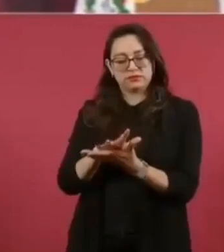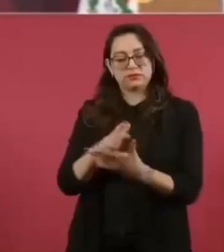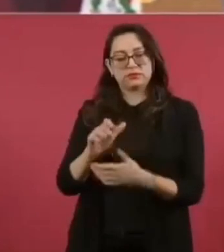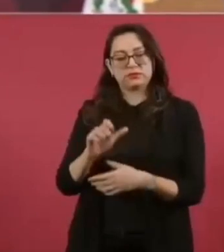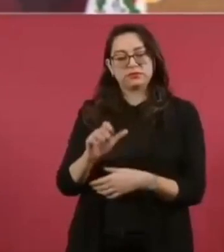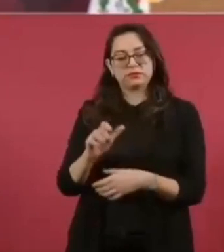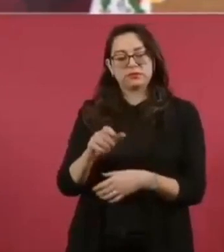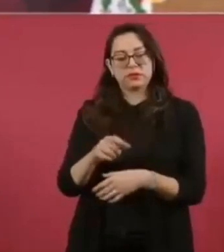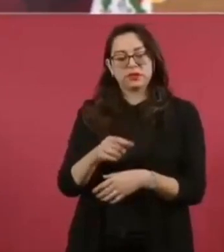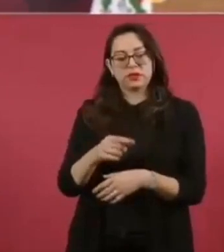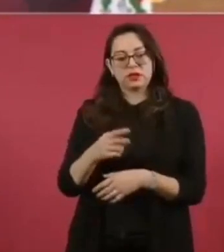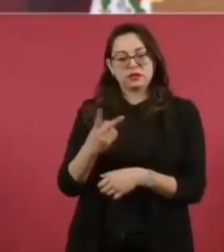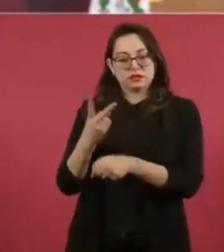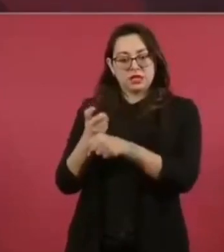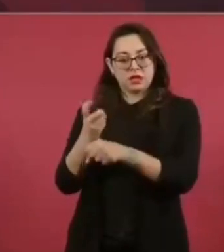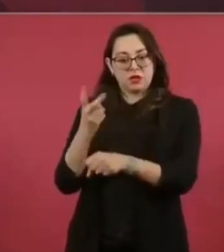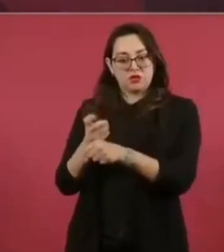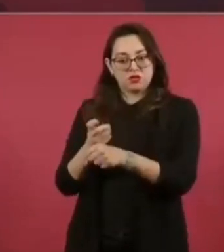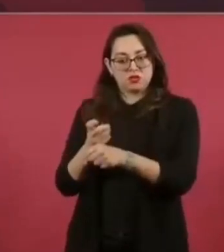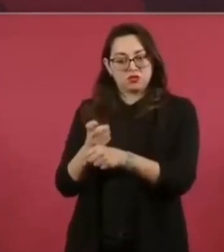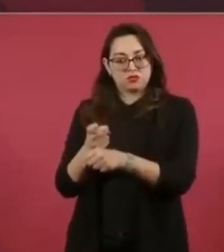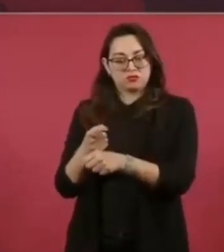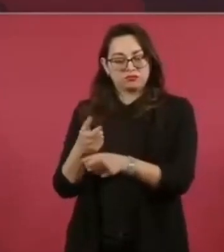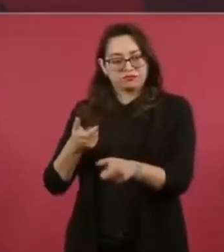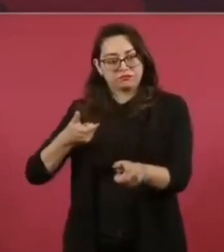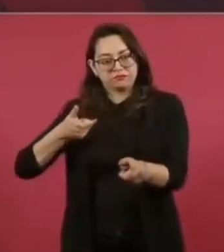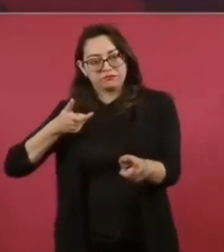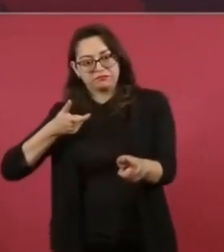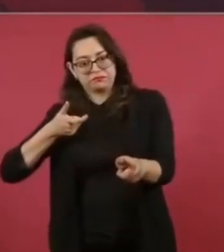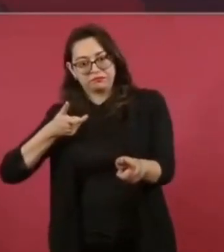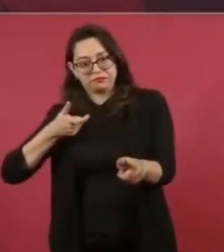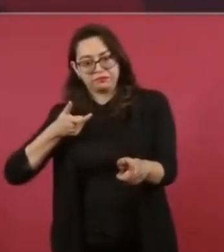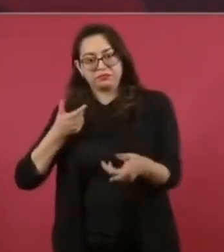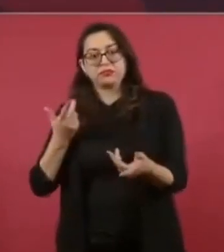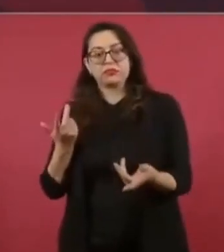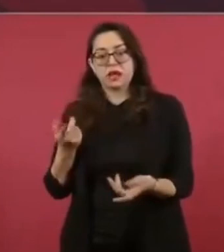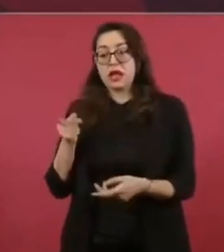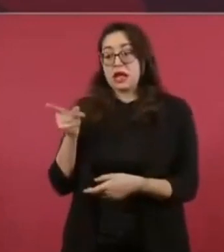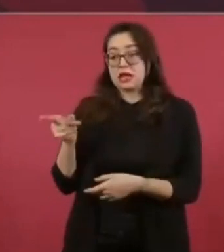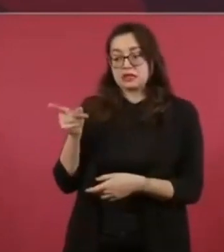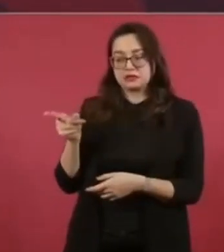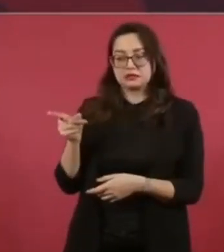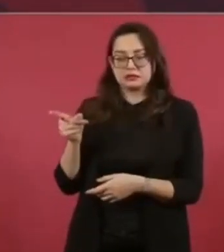persona había estado